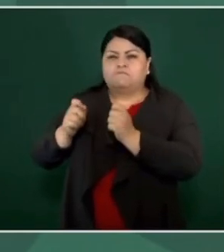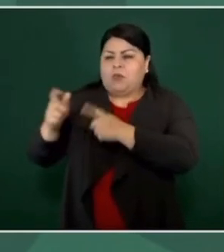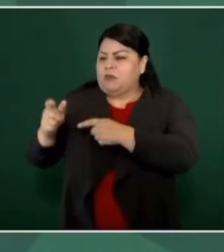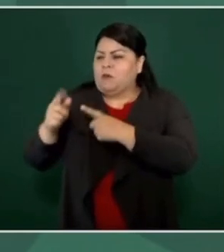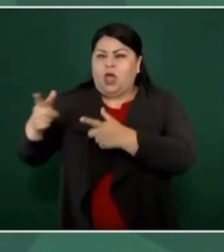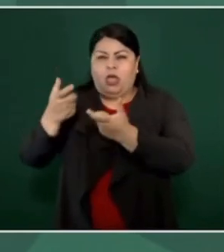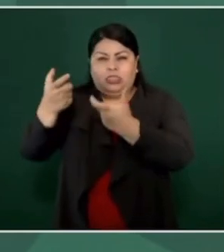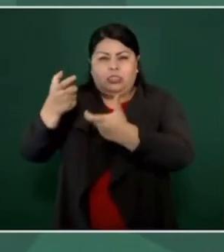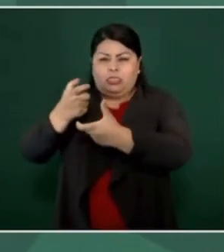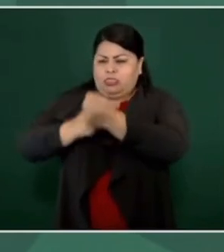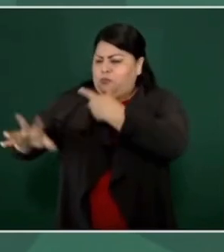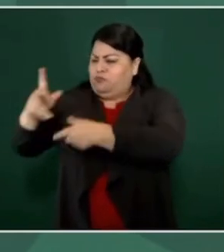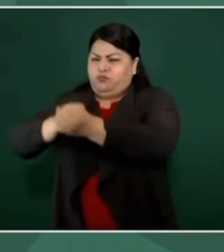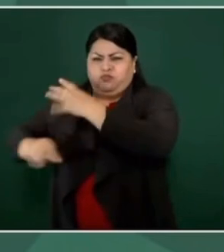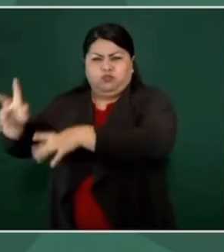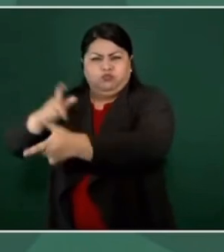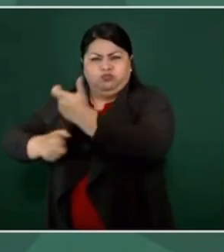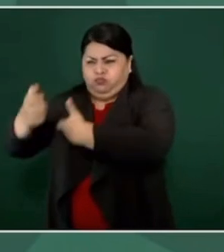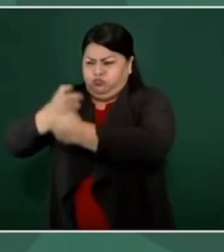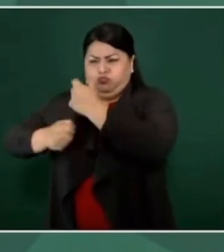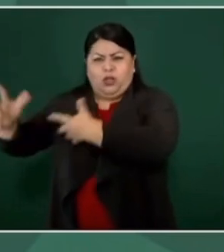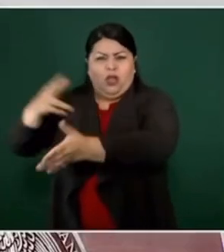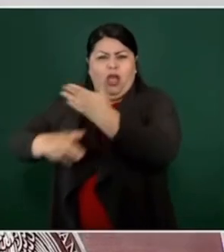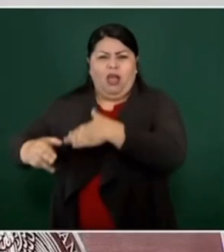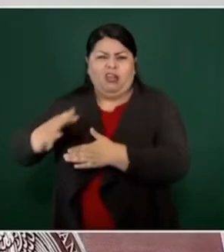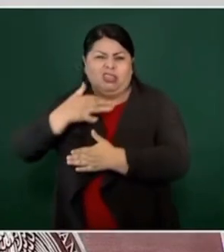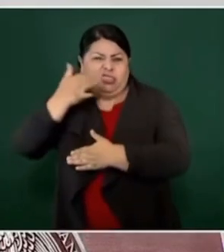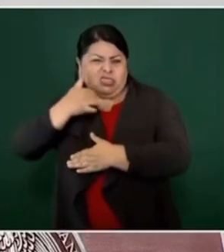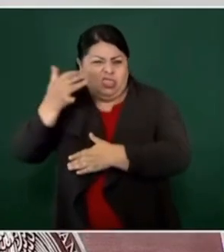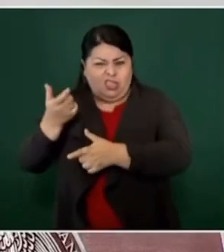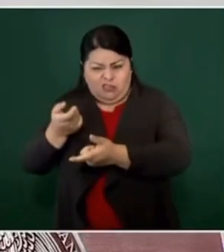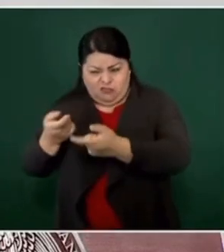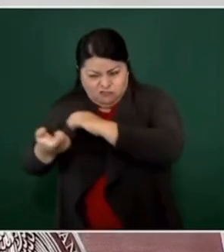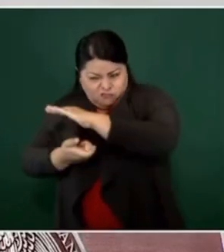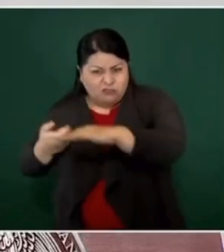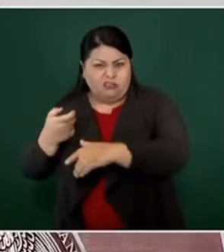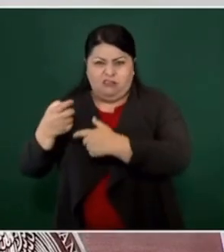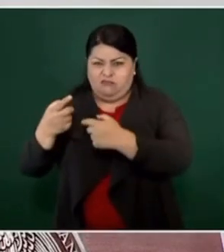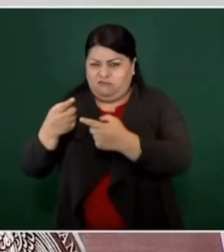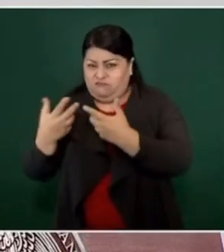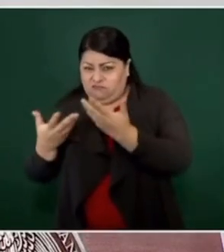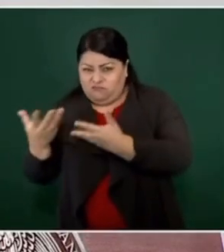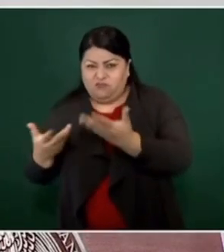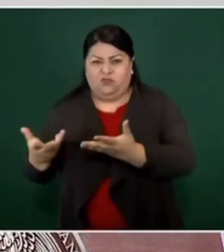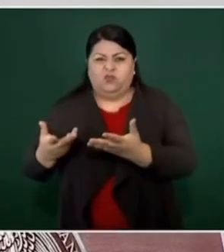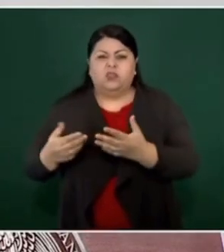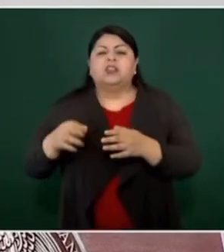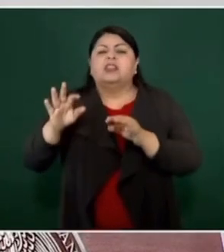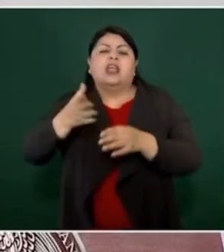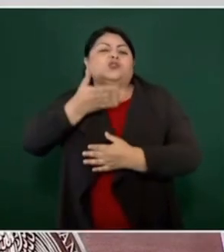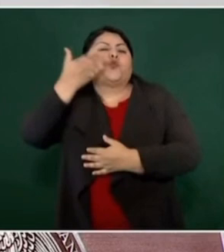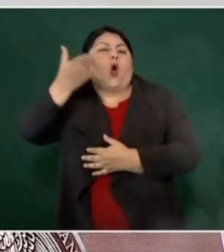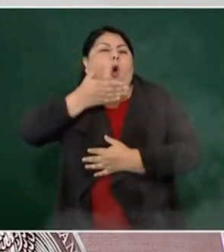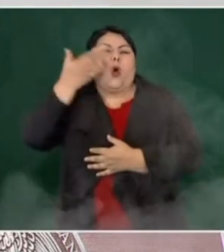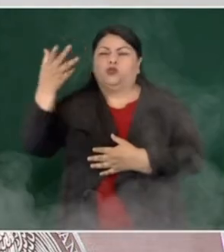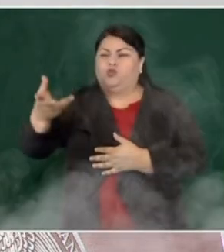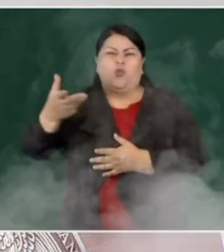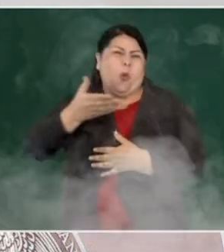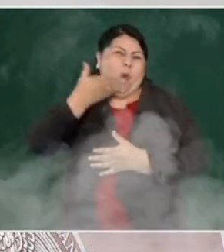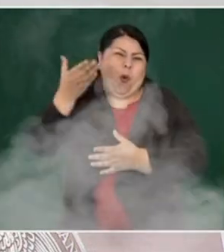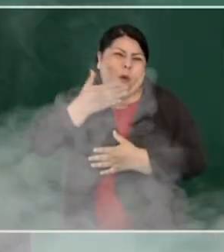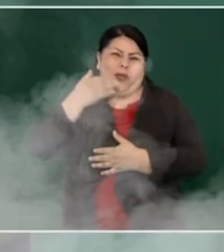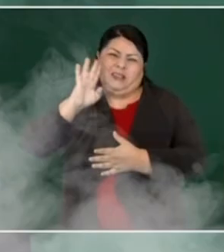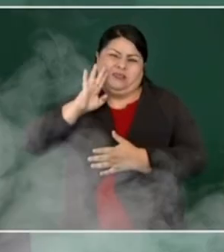despilfarro, la corrupción, los viejos modos, a un